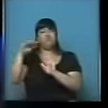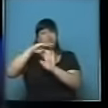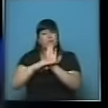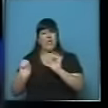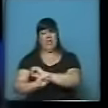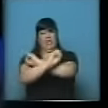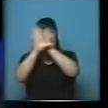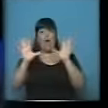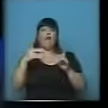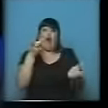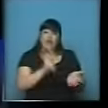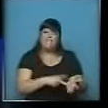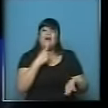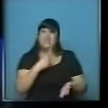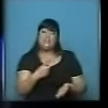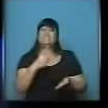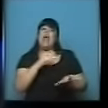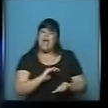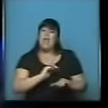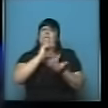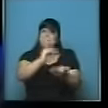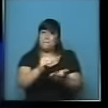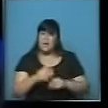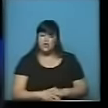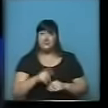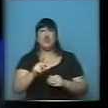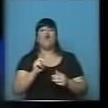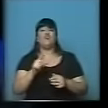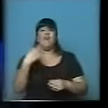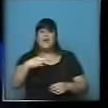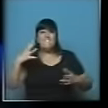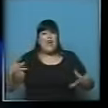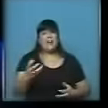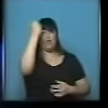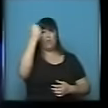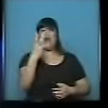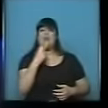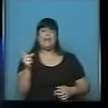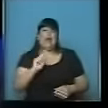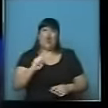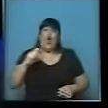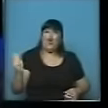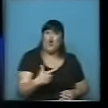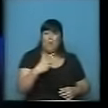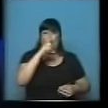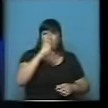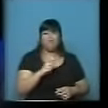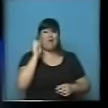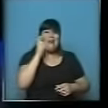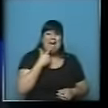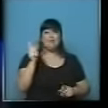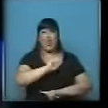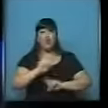realmente vuelva a fomentar la inversión, recuperar la producción de energía, y no sólo las energías convencionales, sino las no